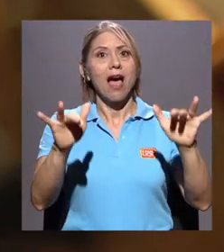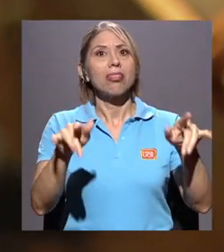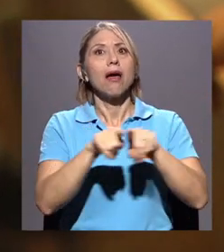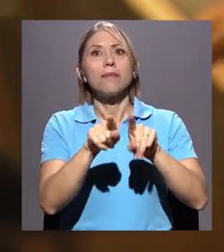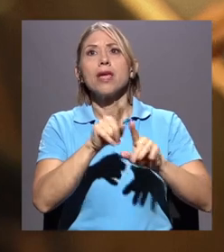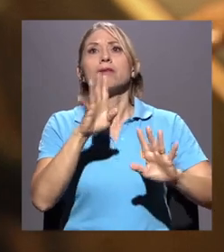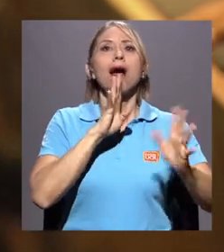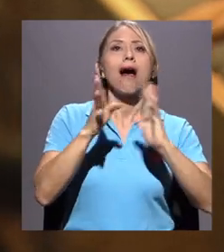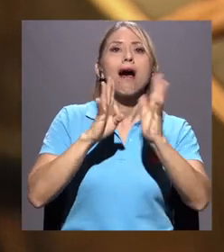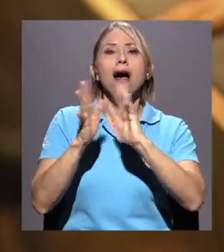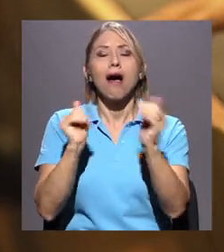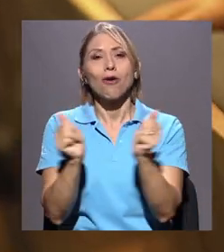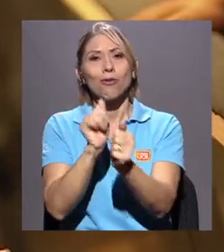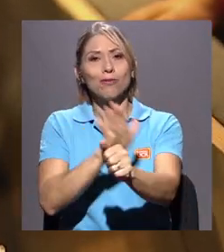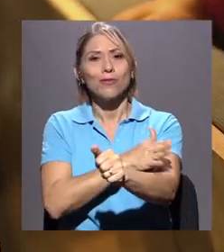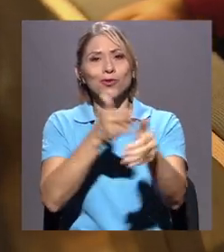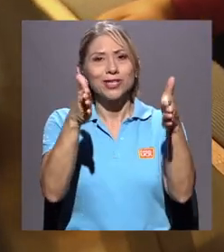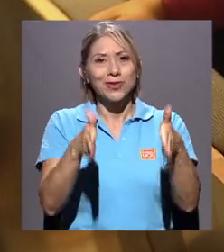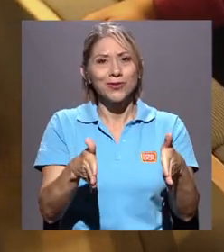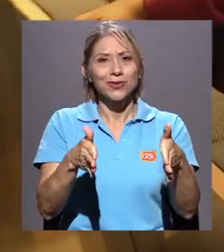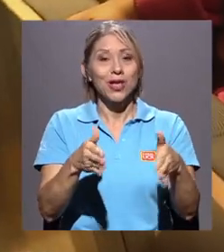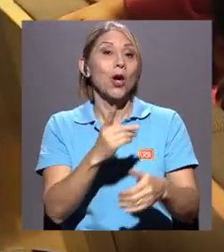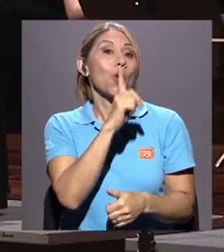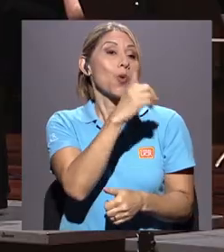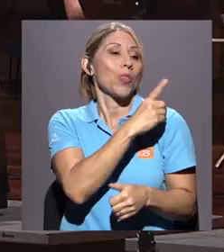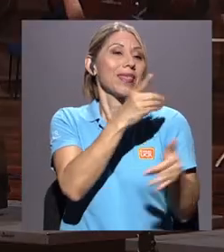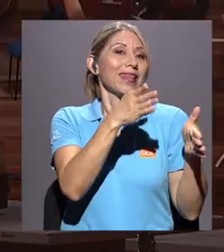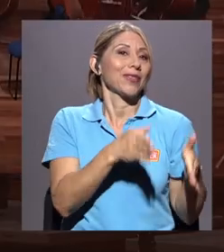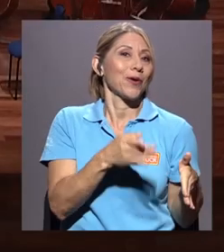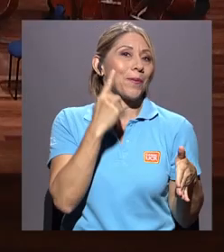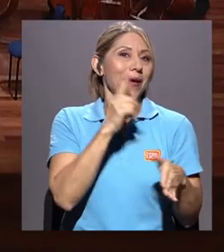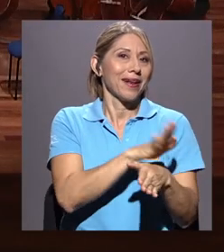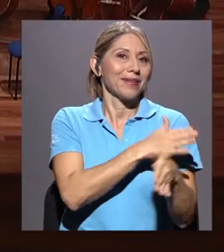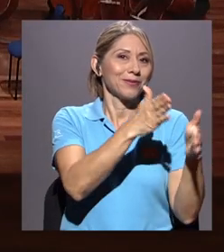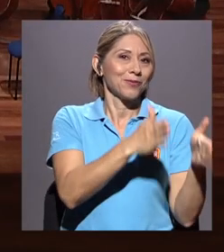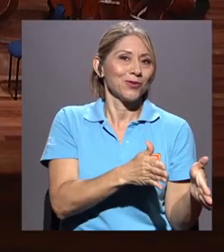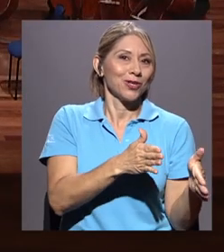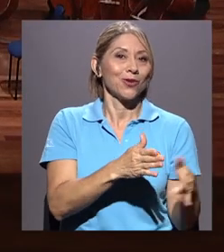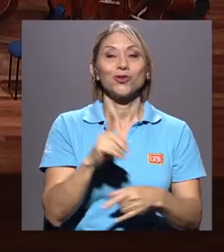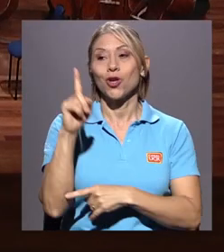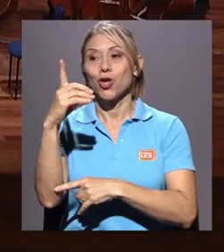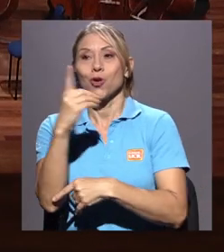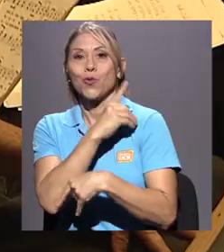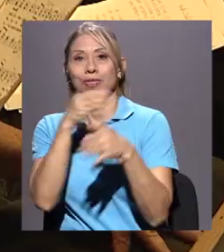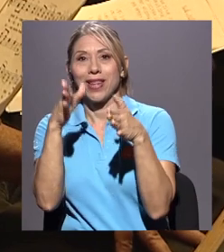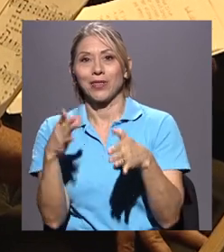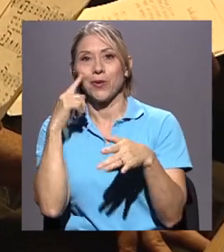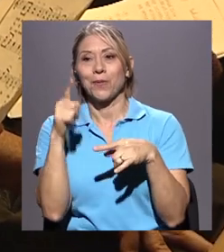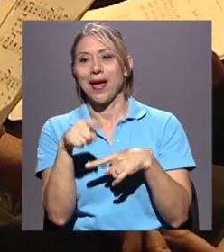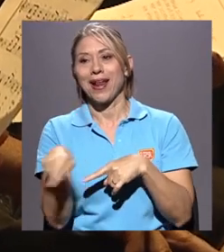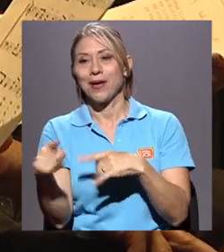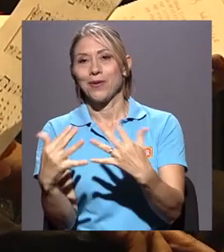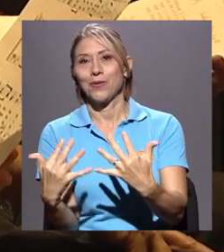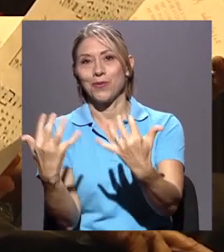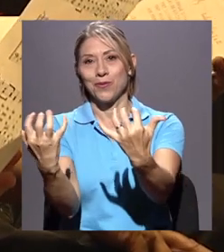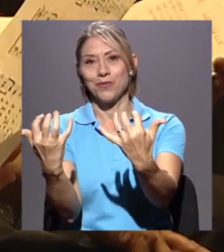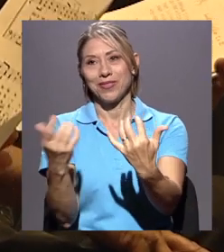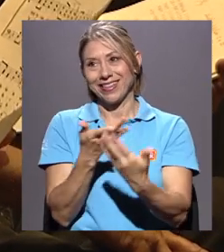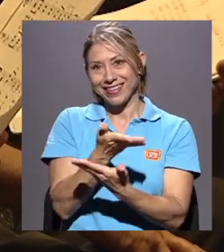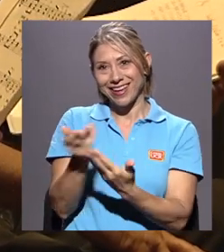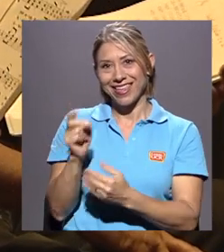los músicos, entonces hay un director para los músicos y un director, en ese caso son dos directoras, para